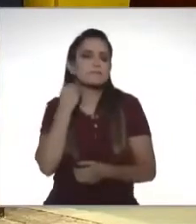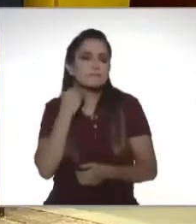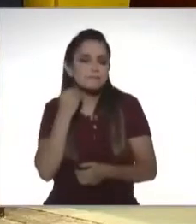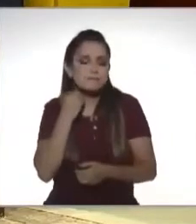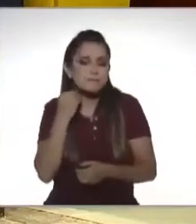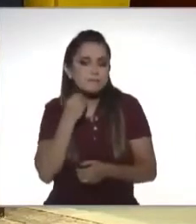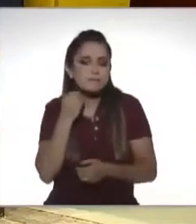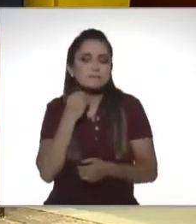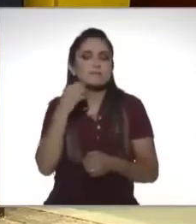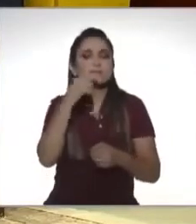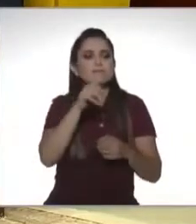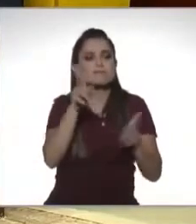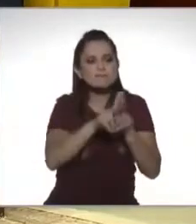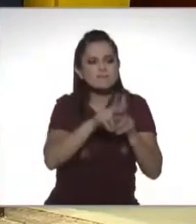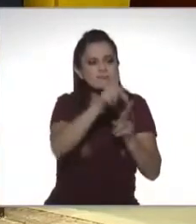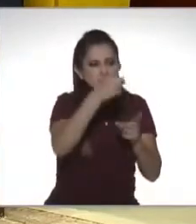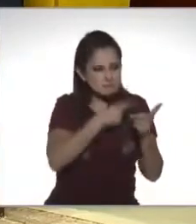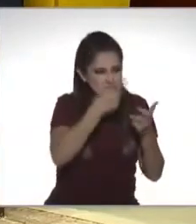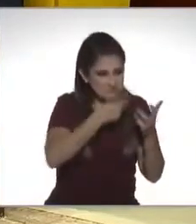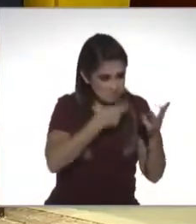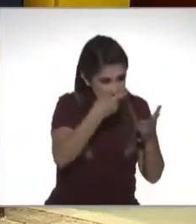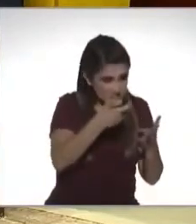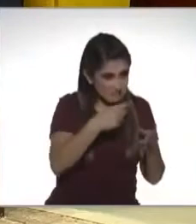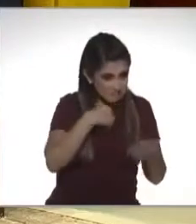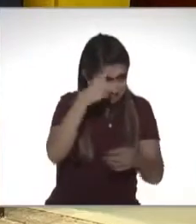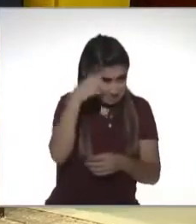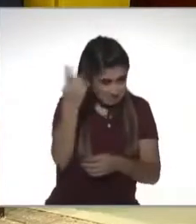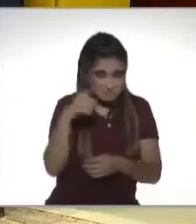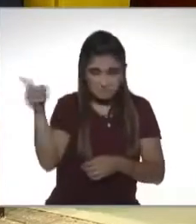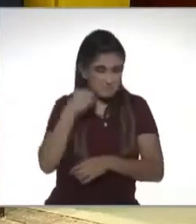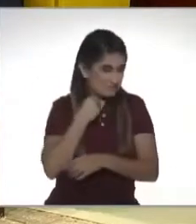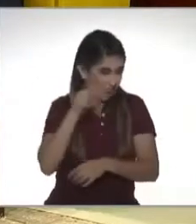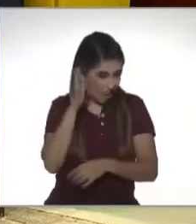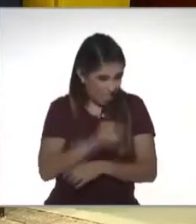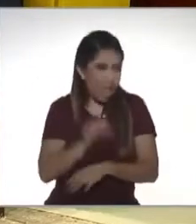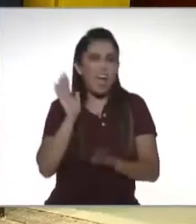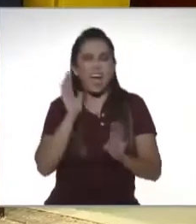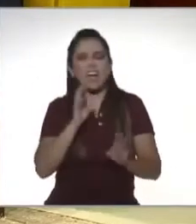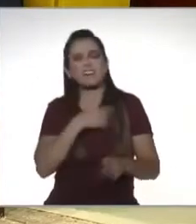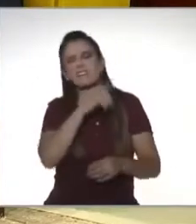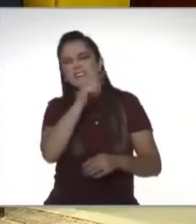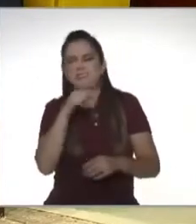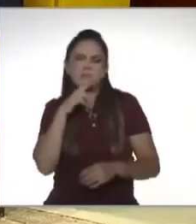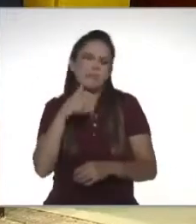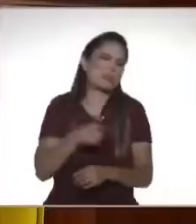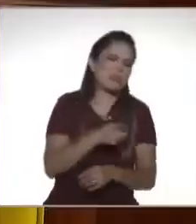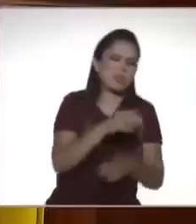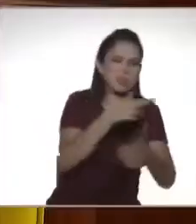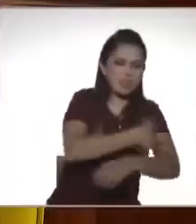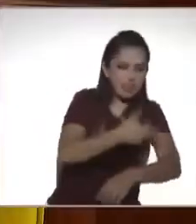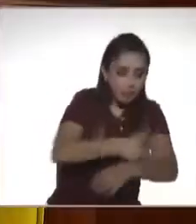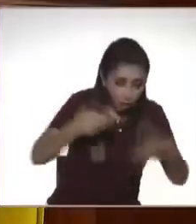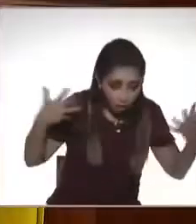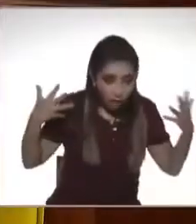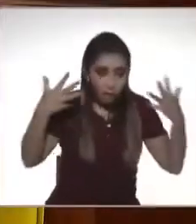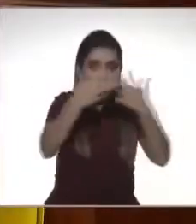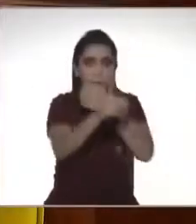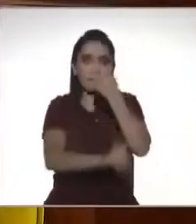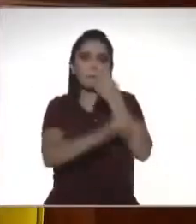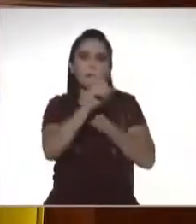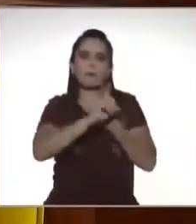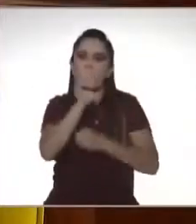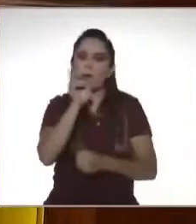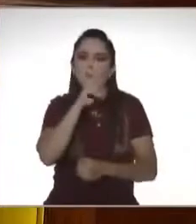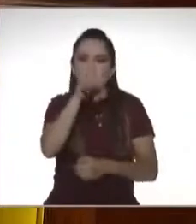no, no, pero es que mi primo lo hizo así y así lo solucionamos. No, ¿para qué vas a ver un abogado? Y al rato el problema es enorme. Acudan con un